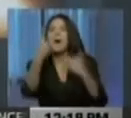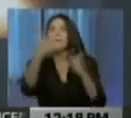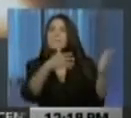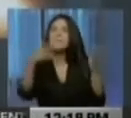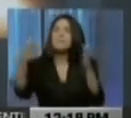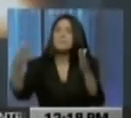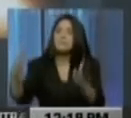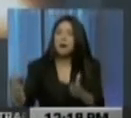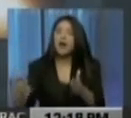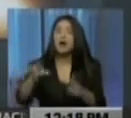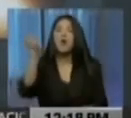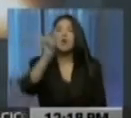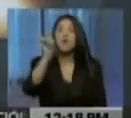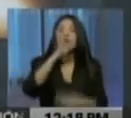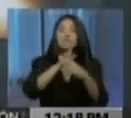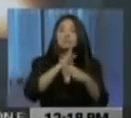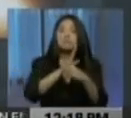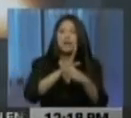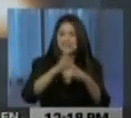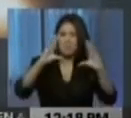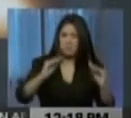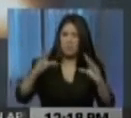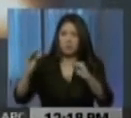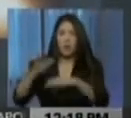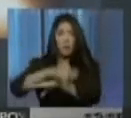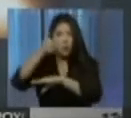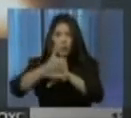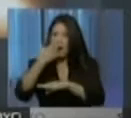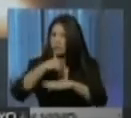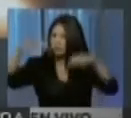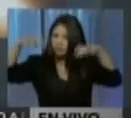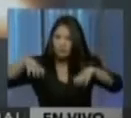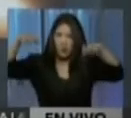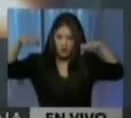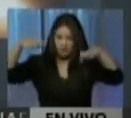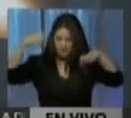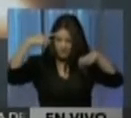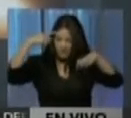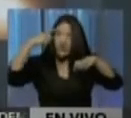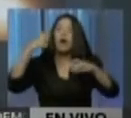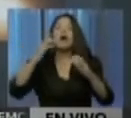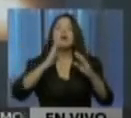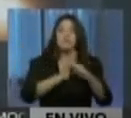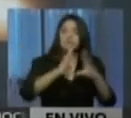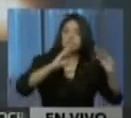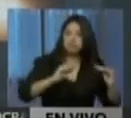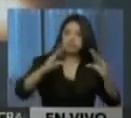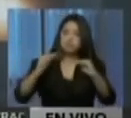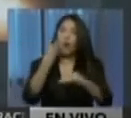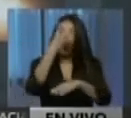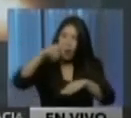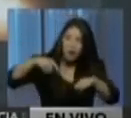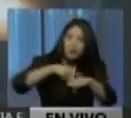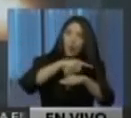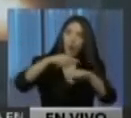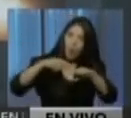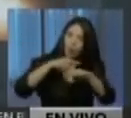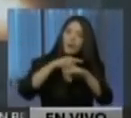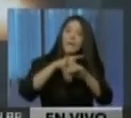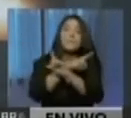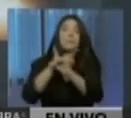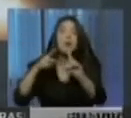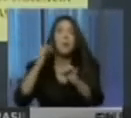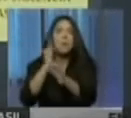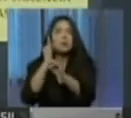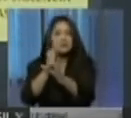administración de carga eléctrica por los efectos del fenómeno climatológico El Niño, a través de las redes sociales varios sujetos